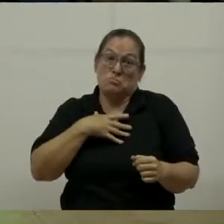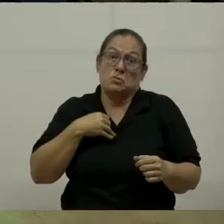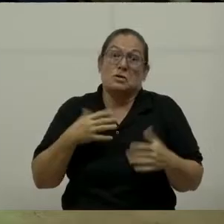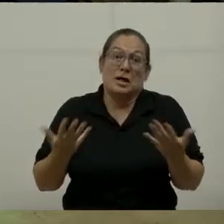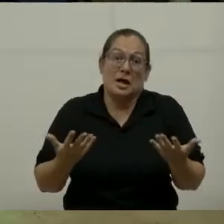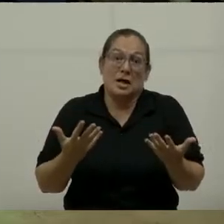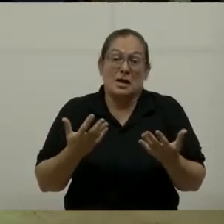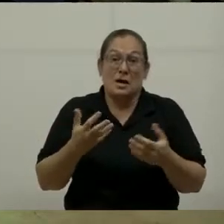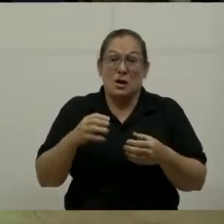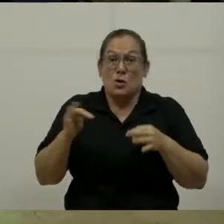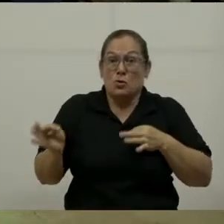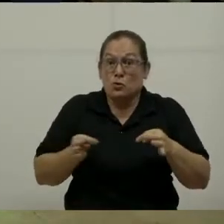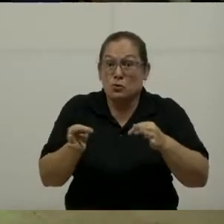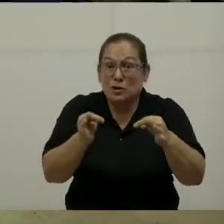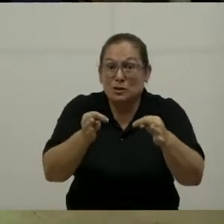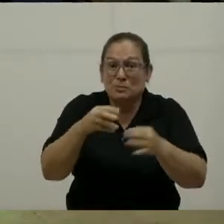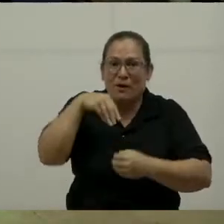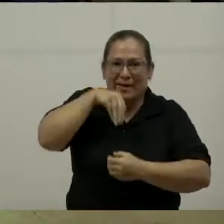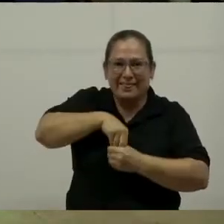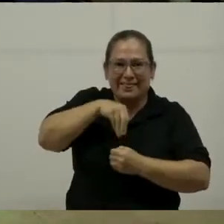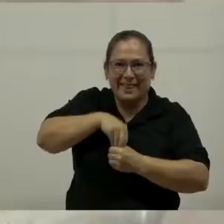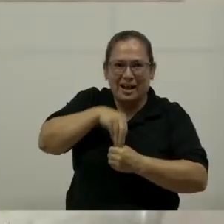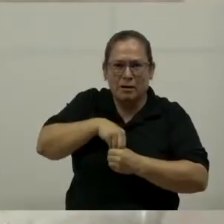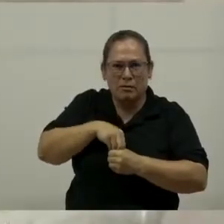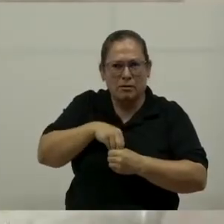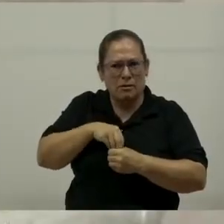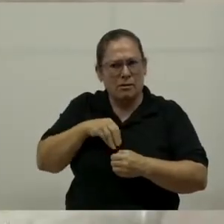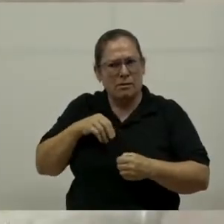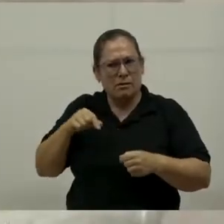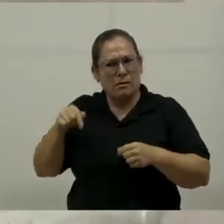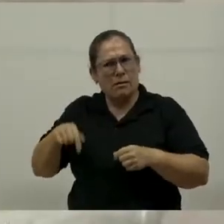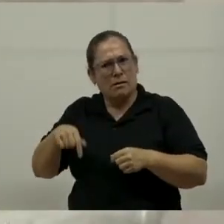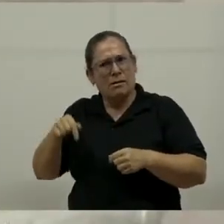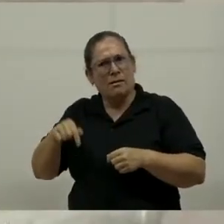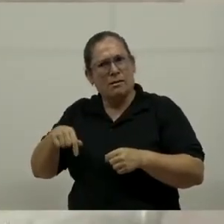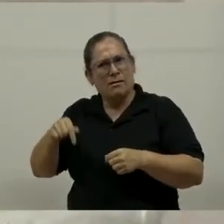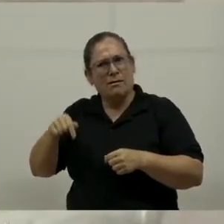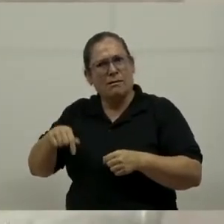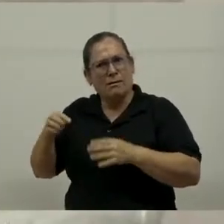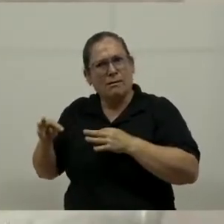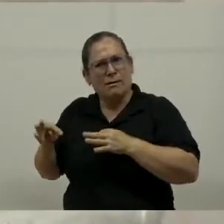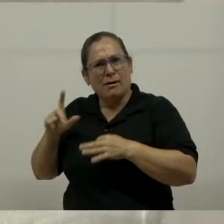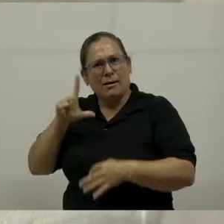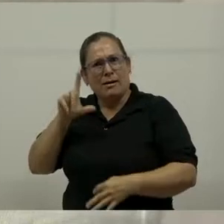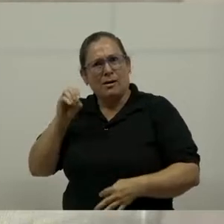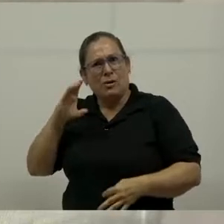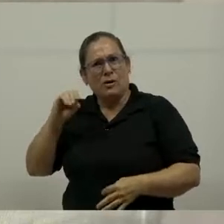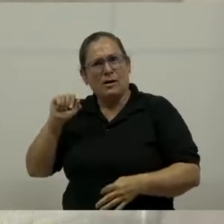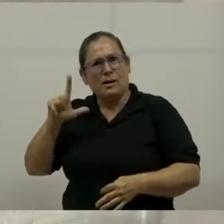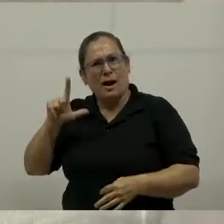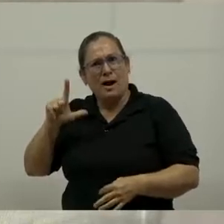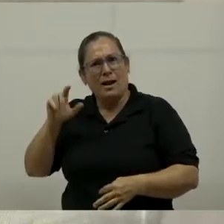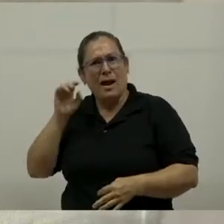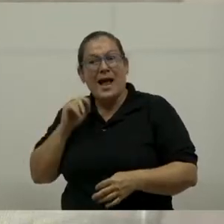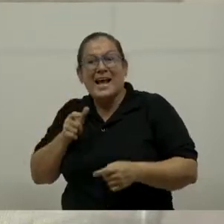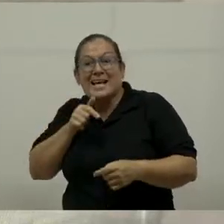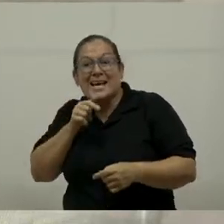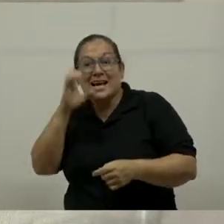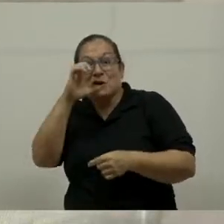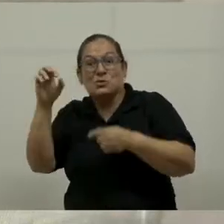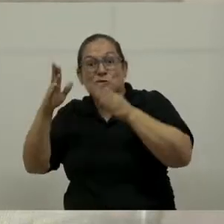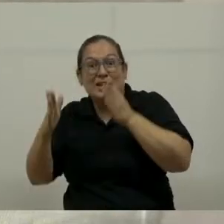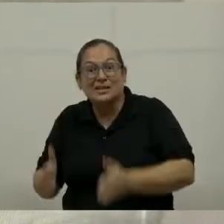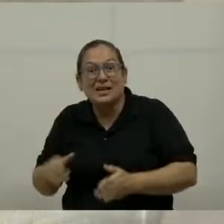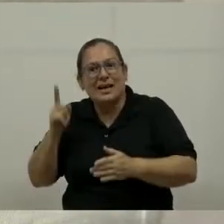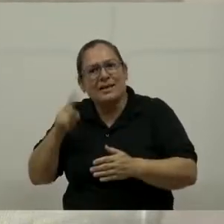interno. Al local hay que chinearlo también, don Mauricio. Pero por supuesto, por supuesto. Y eso tal vez es una de las